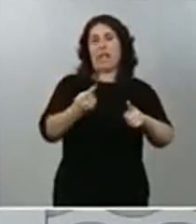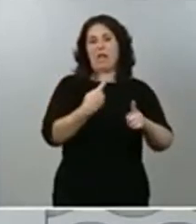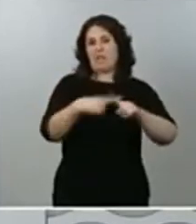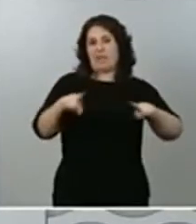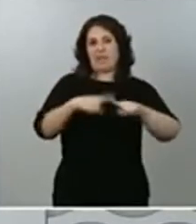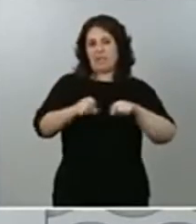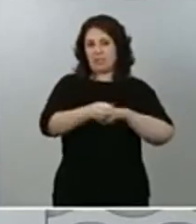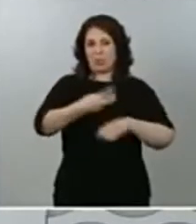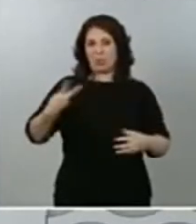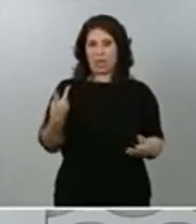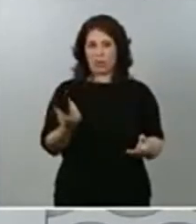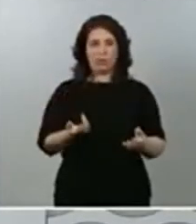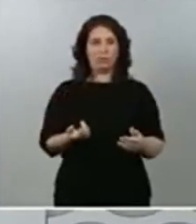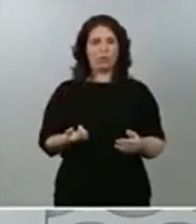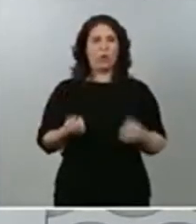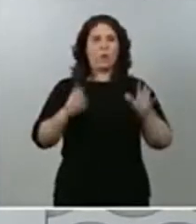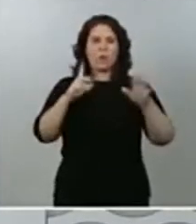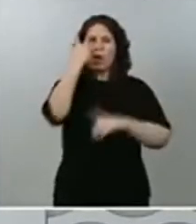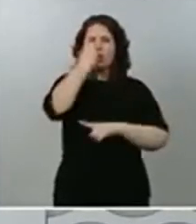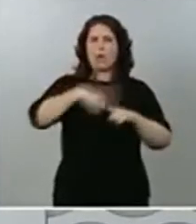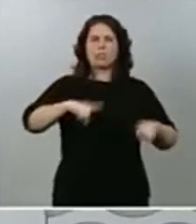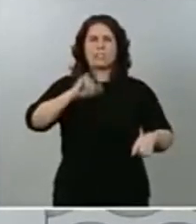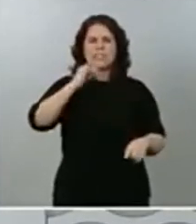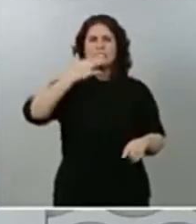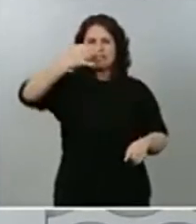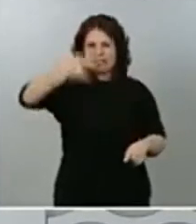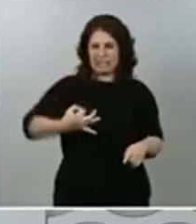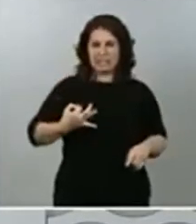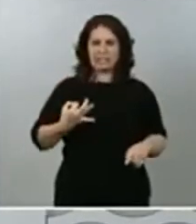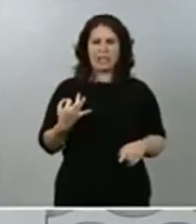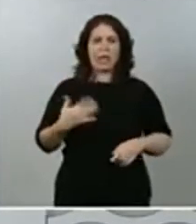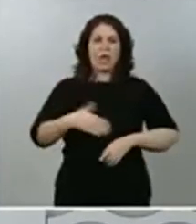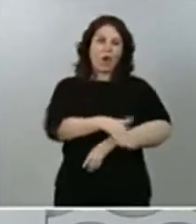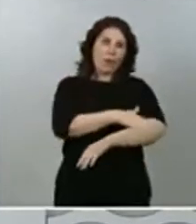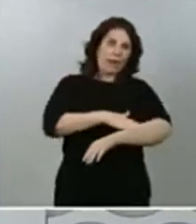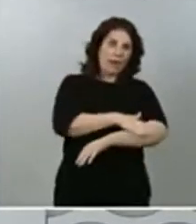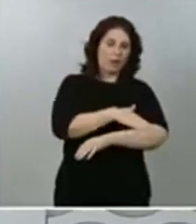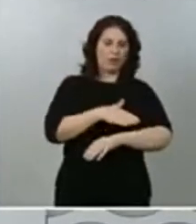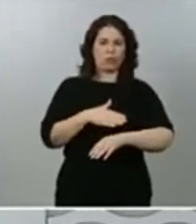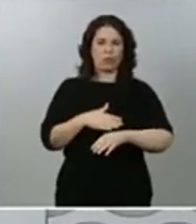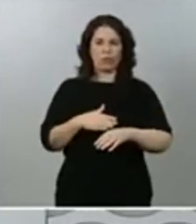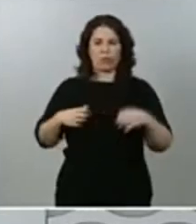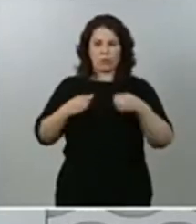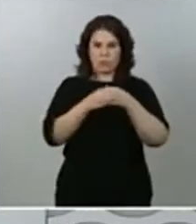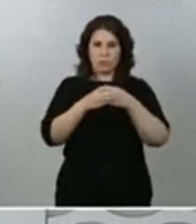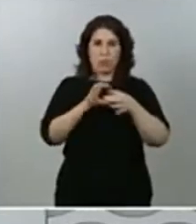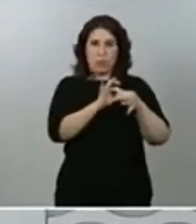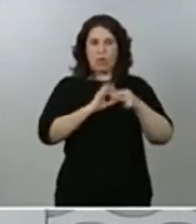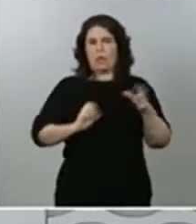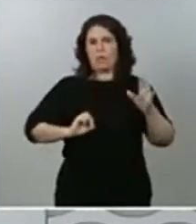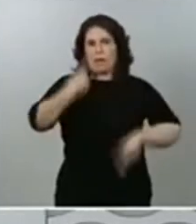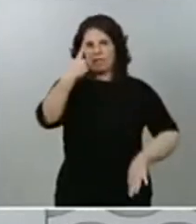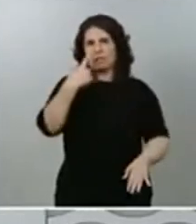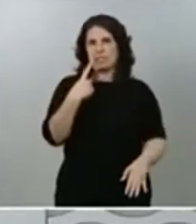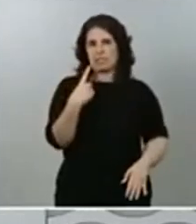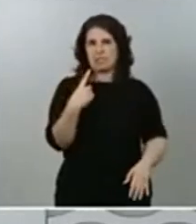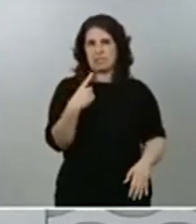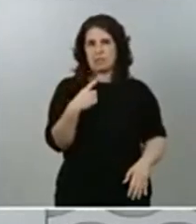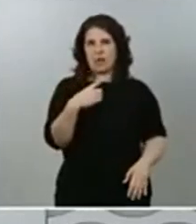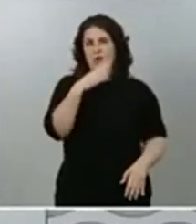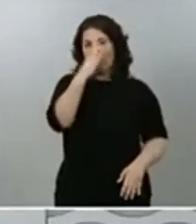confirmar es que el gobierno y esta coalición está más unida que nunca, después de haber estado juntos